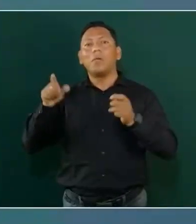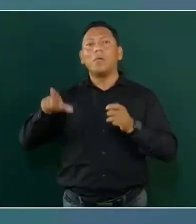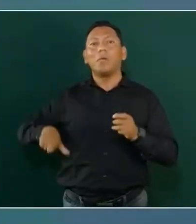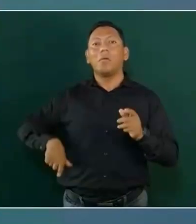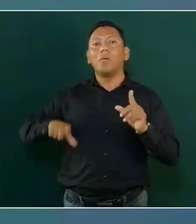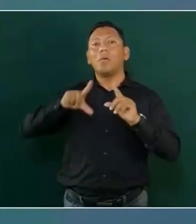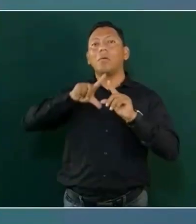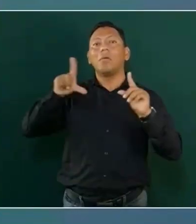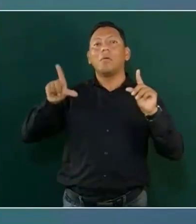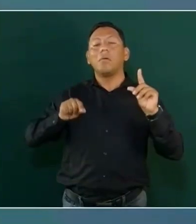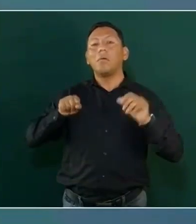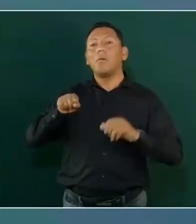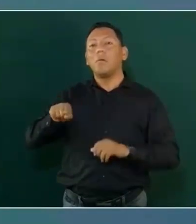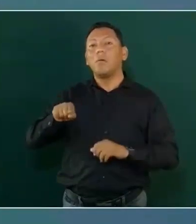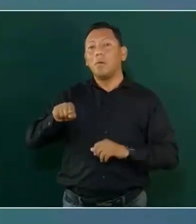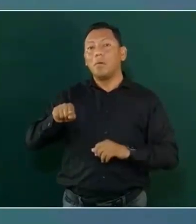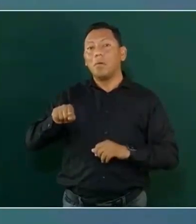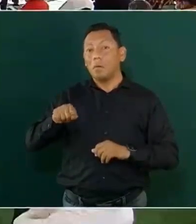Por sus fueros.